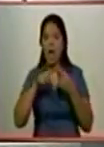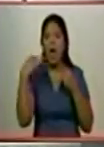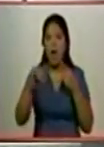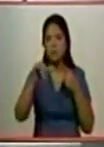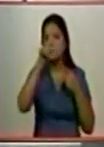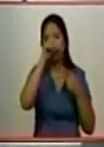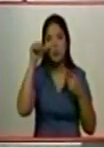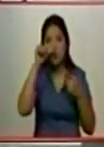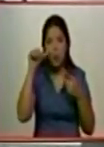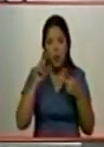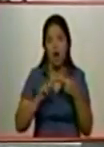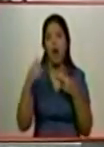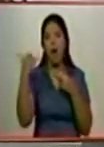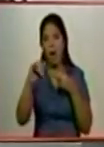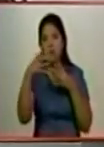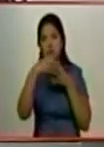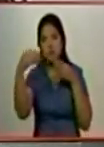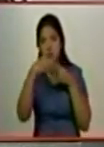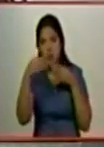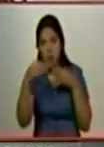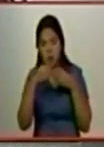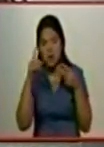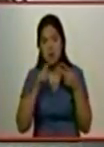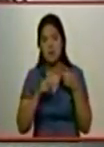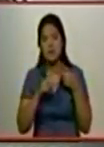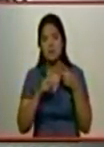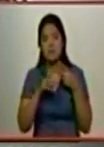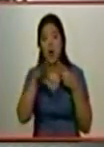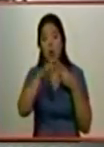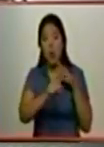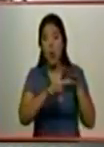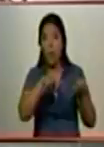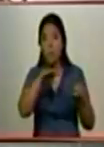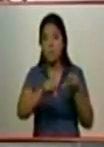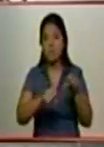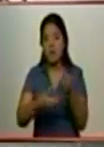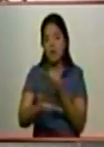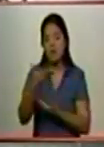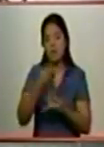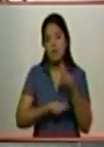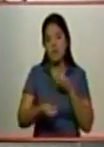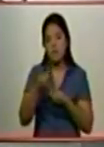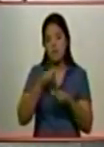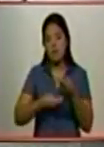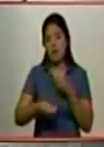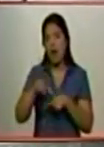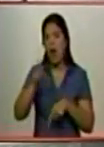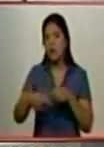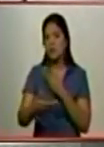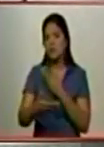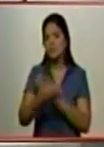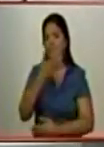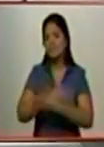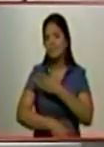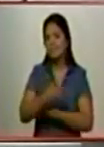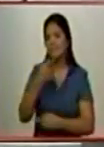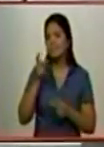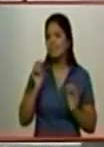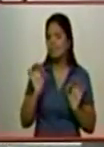los dólares para cometer y comprar estas organizaciones delictivas y brandas criminales para fines